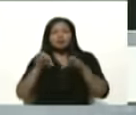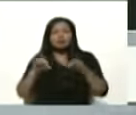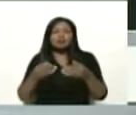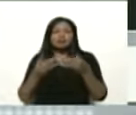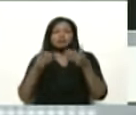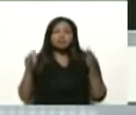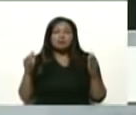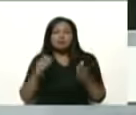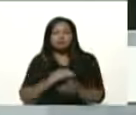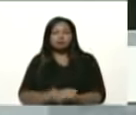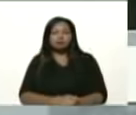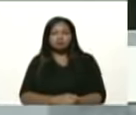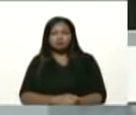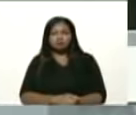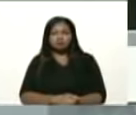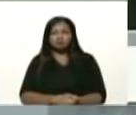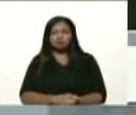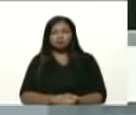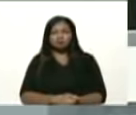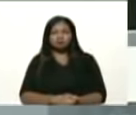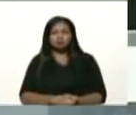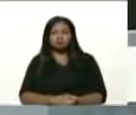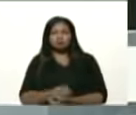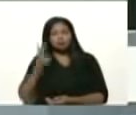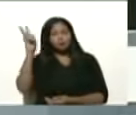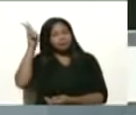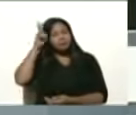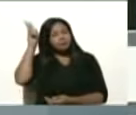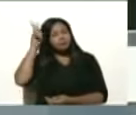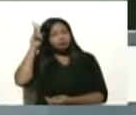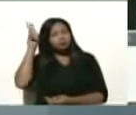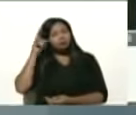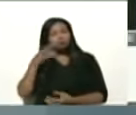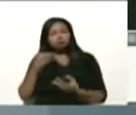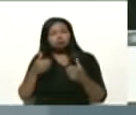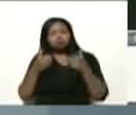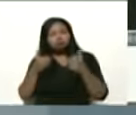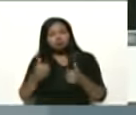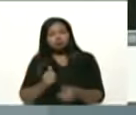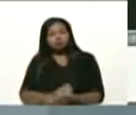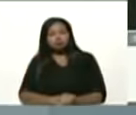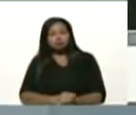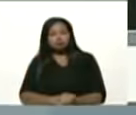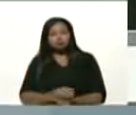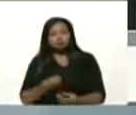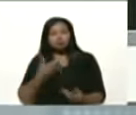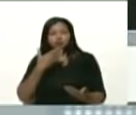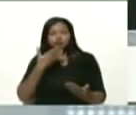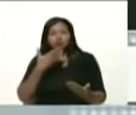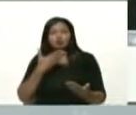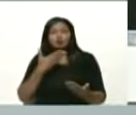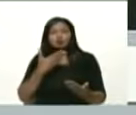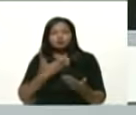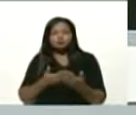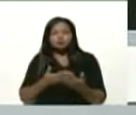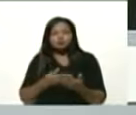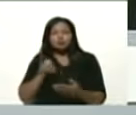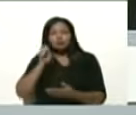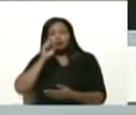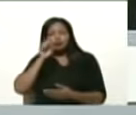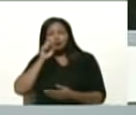del Perú. Muy bien, don Evo Morales Ayma,